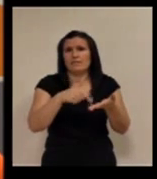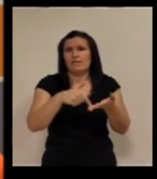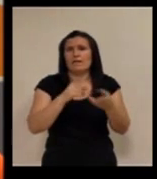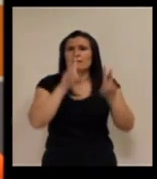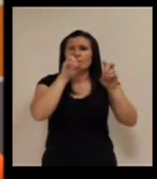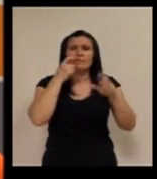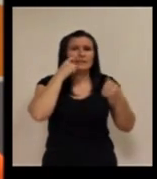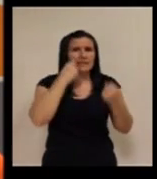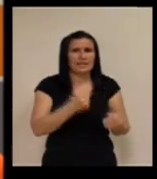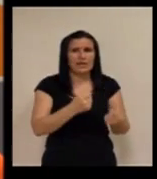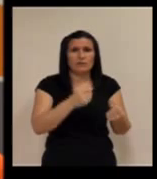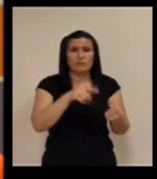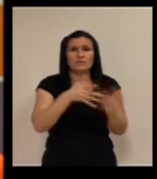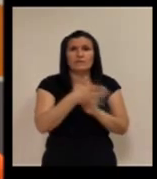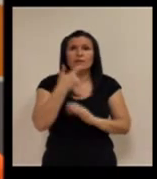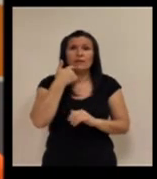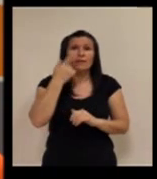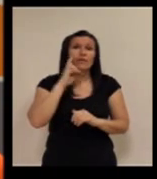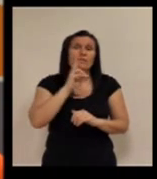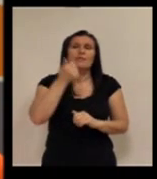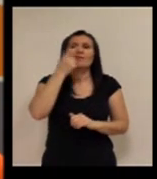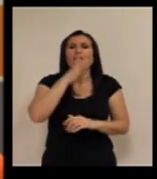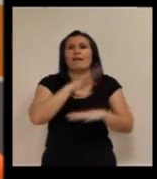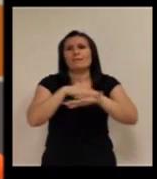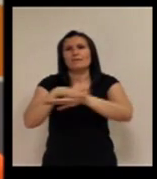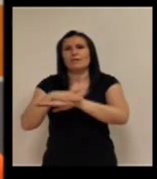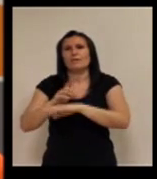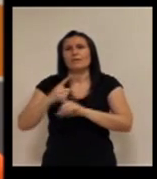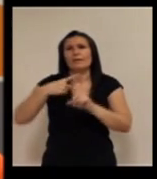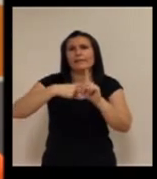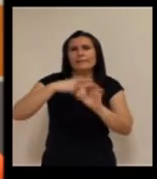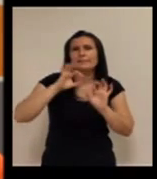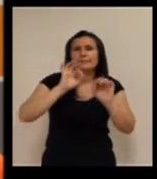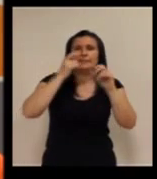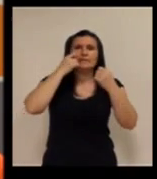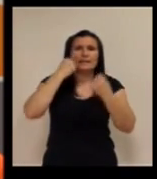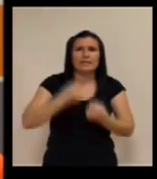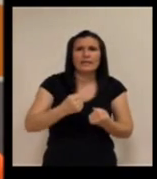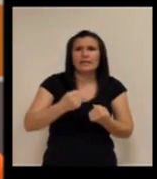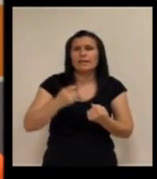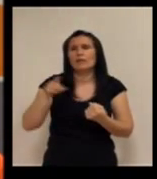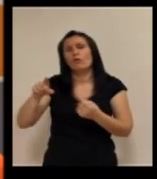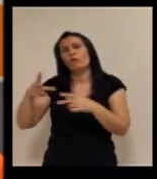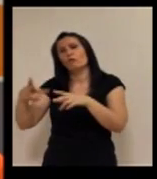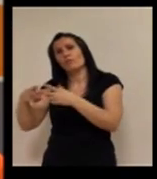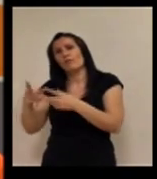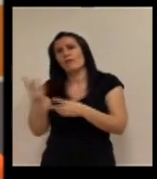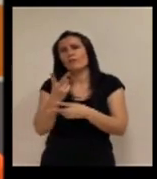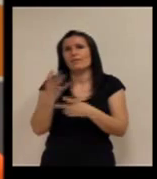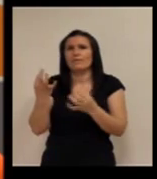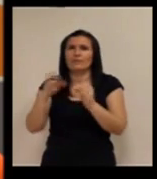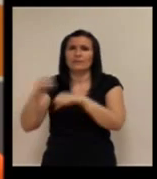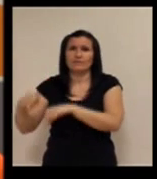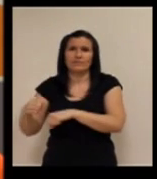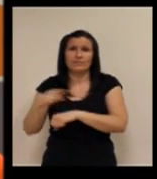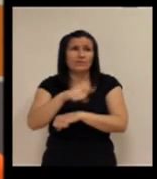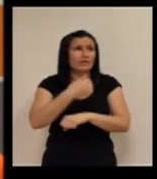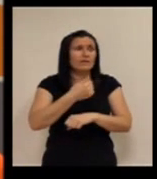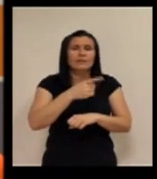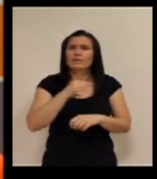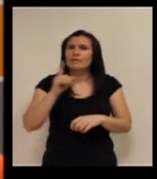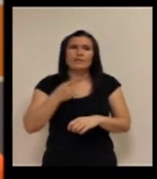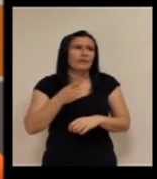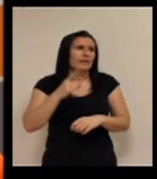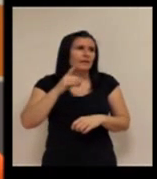y ahí comentáis que pedís que se entiendan más las administraciones tanto a nivel la sanitaria con la parte social